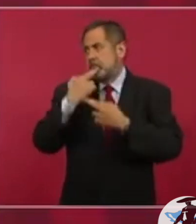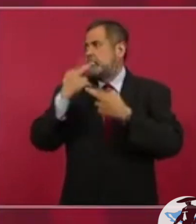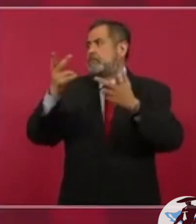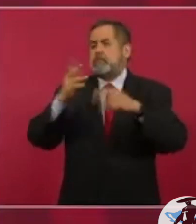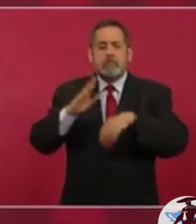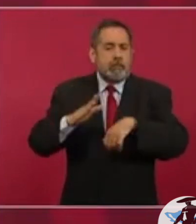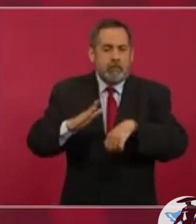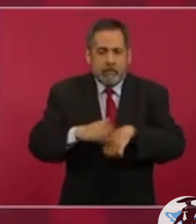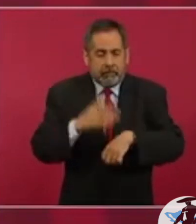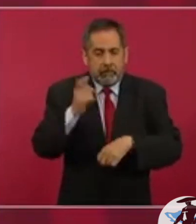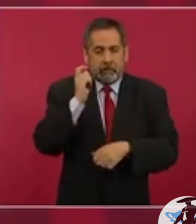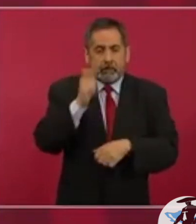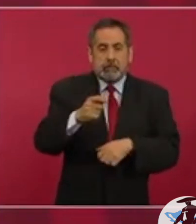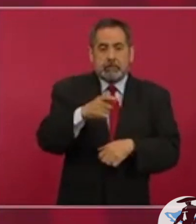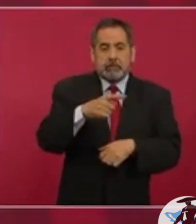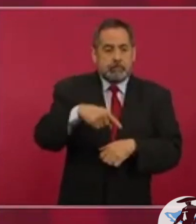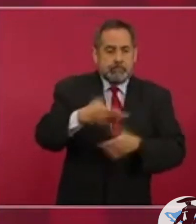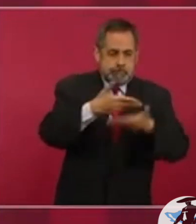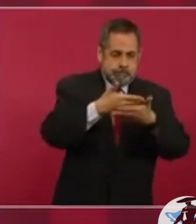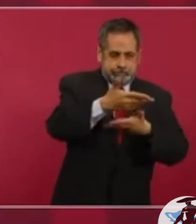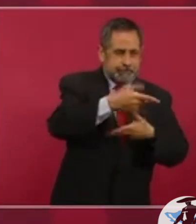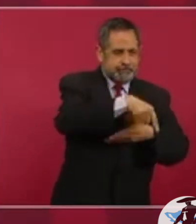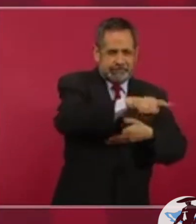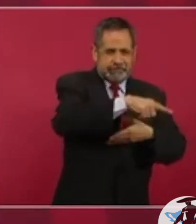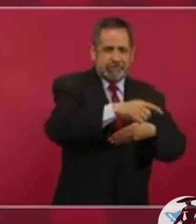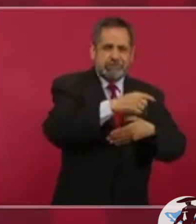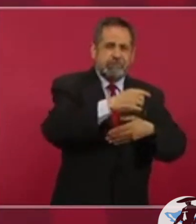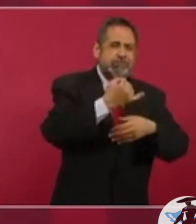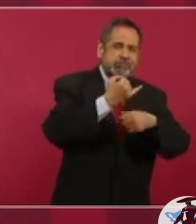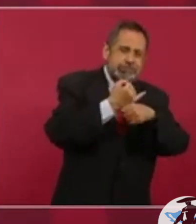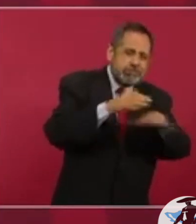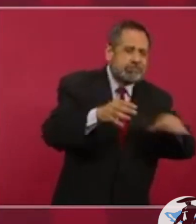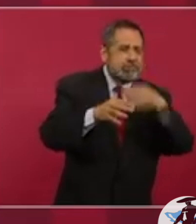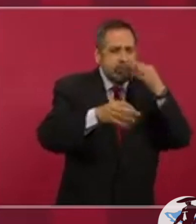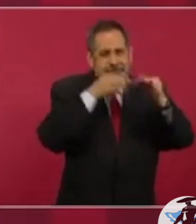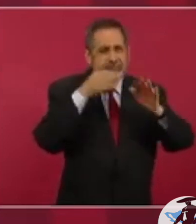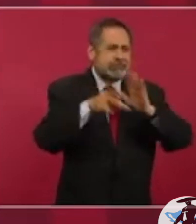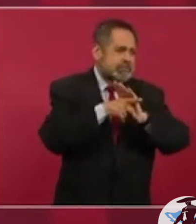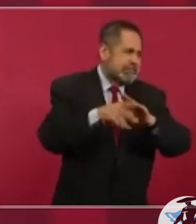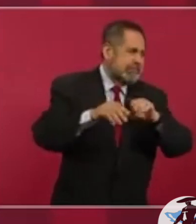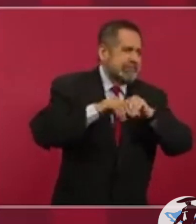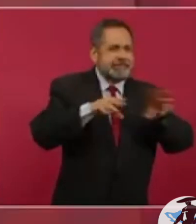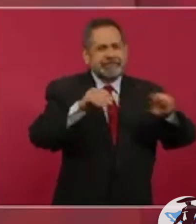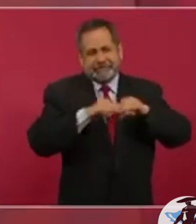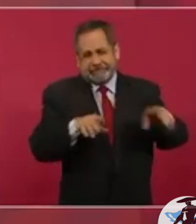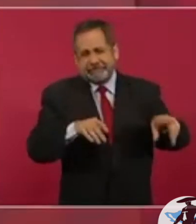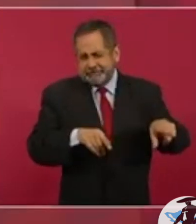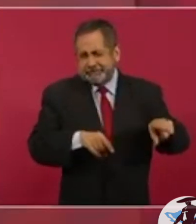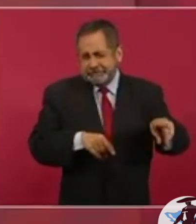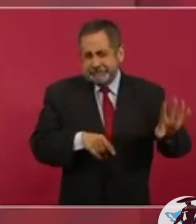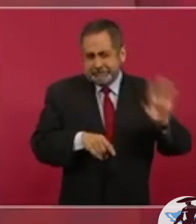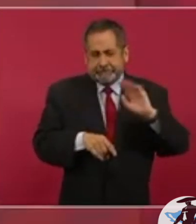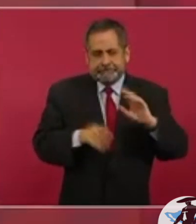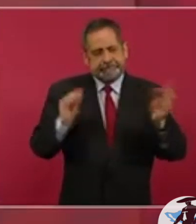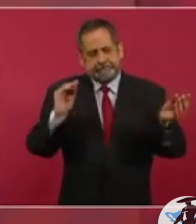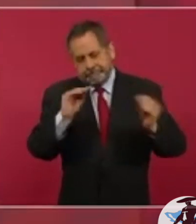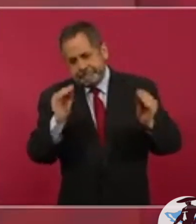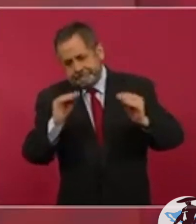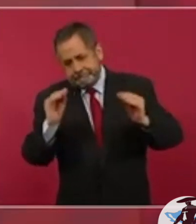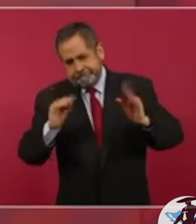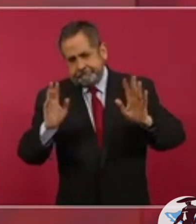porque los desplegados y todo esto que estamos debatiendo,